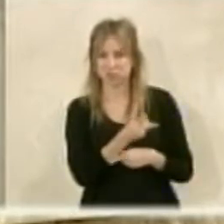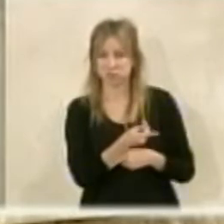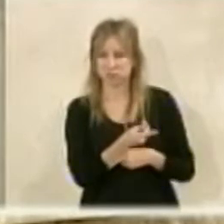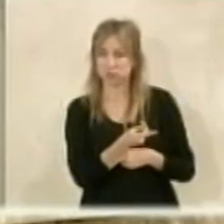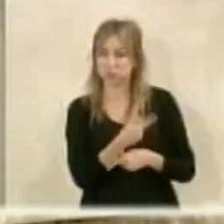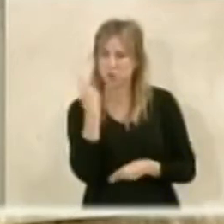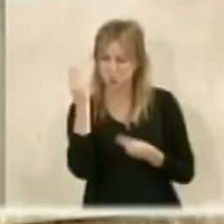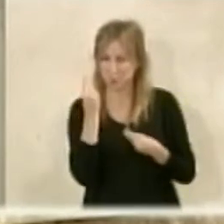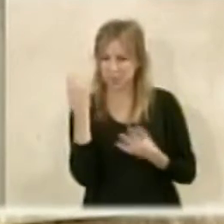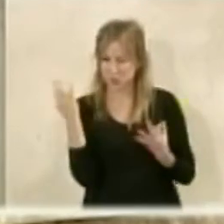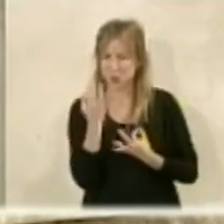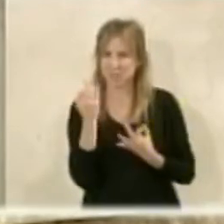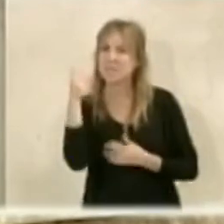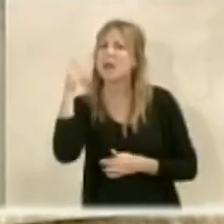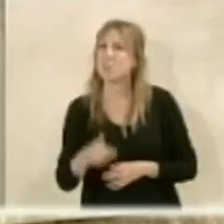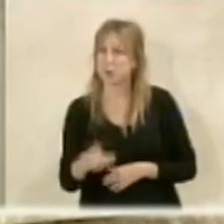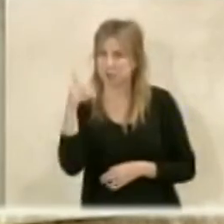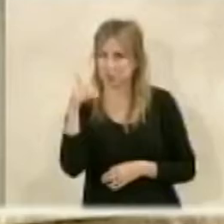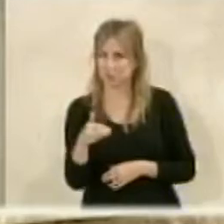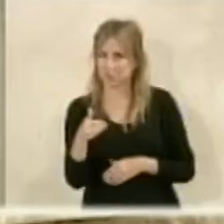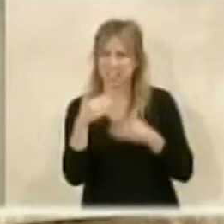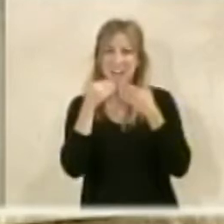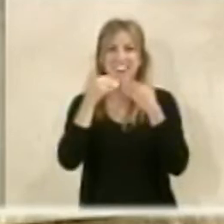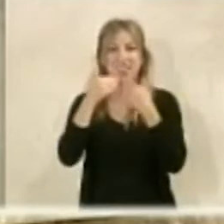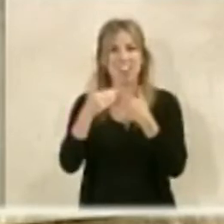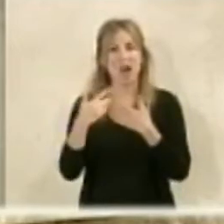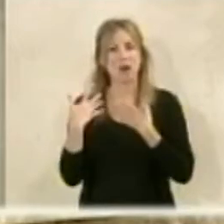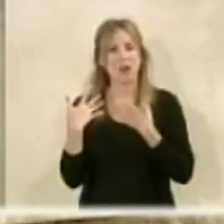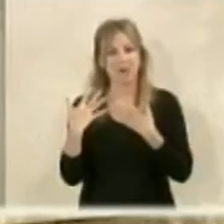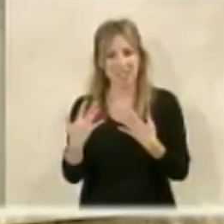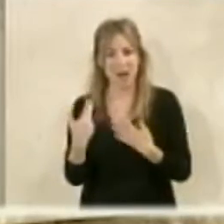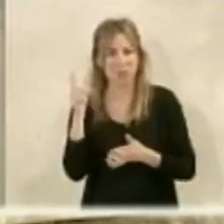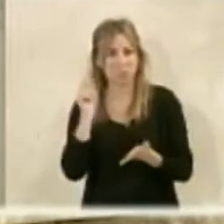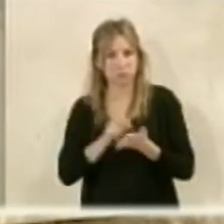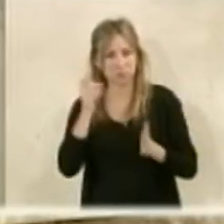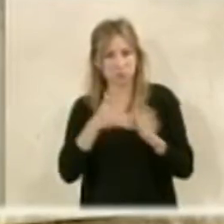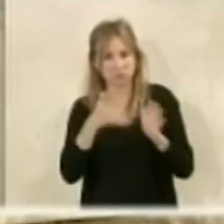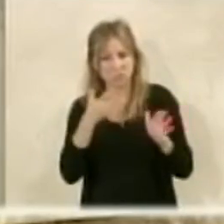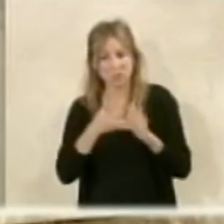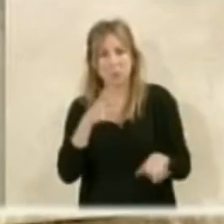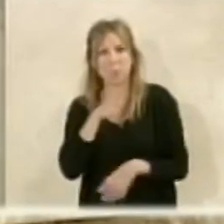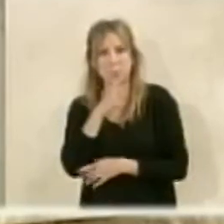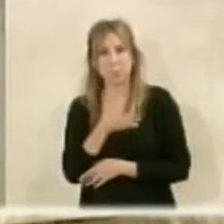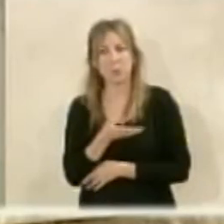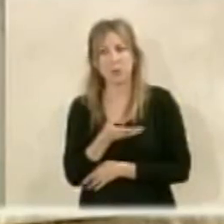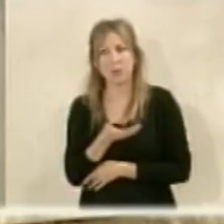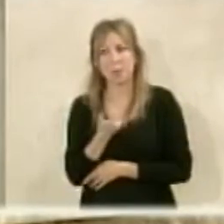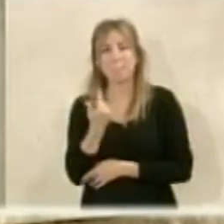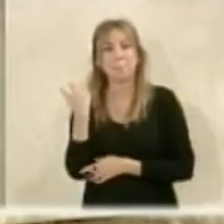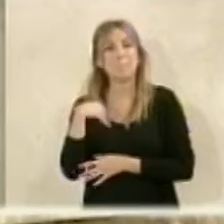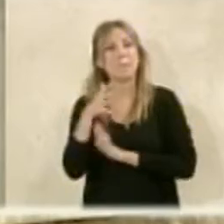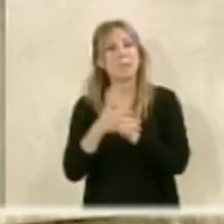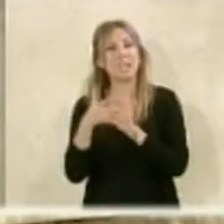hecho yo creo que es importante y agradecer la agilidad con la que se ha hecho porque creo que es importante para la ciudad pero seguimos